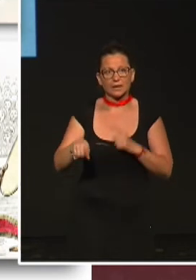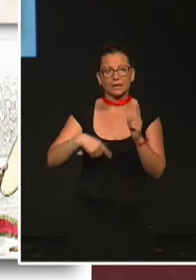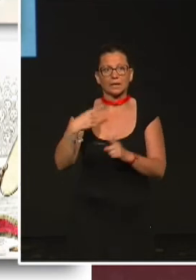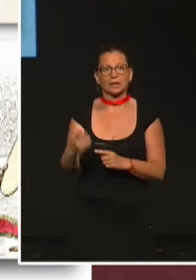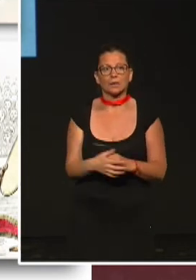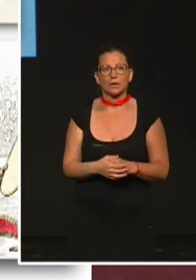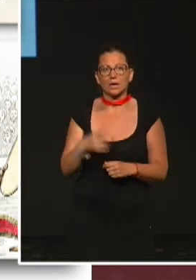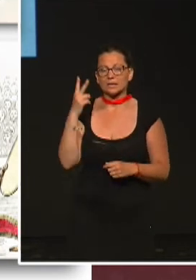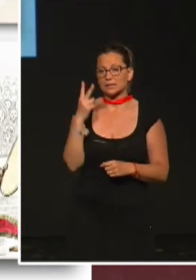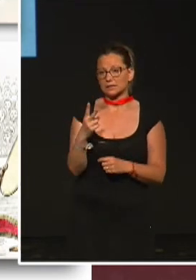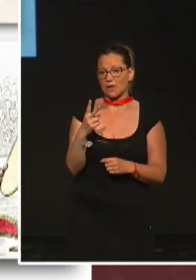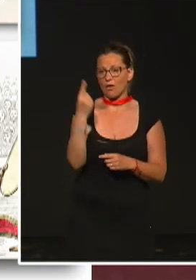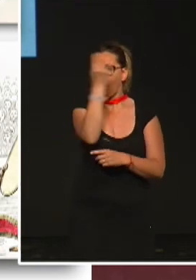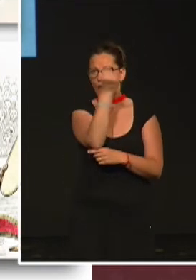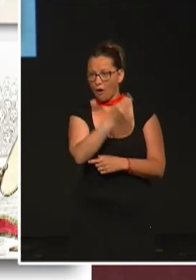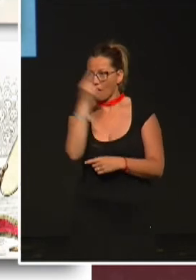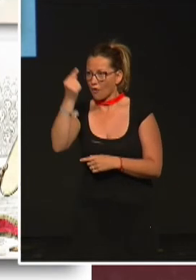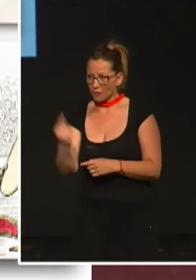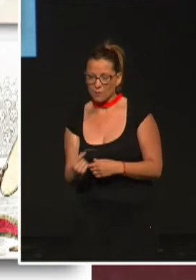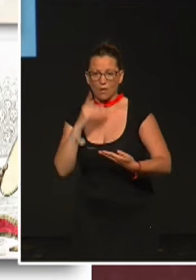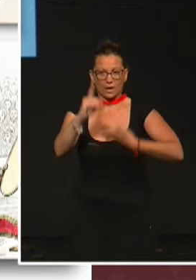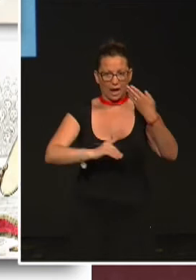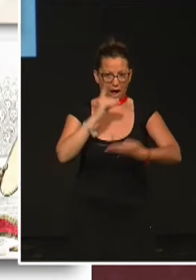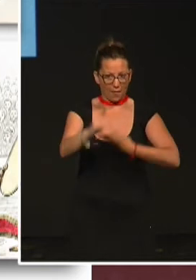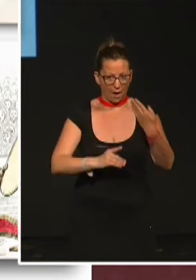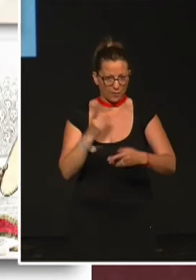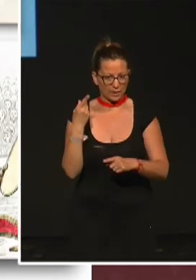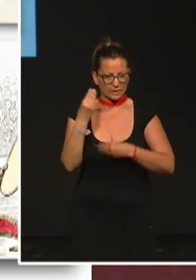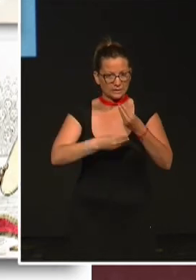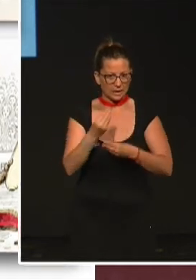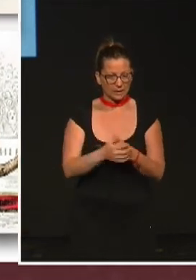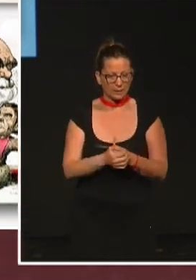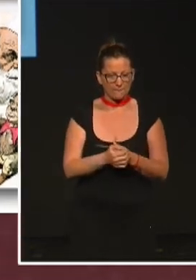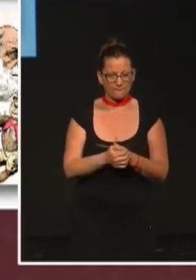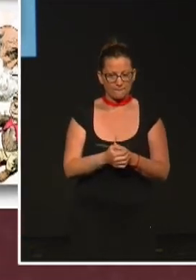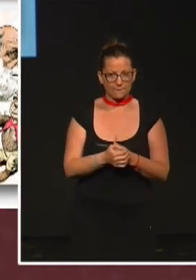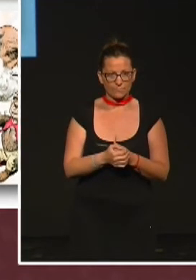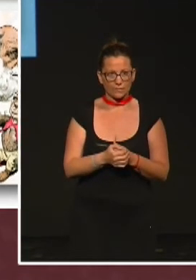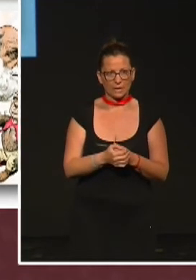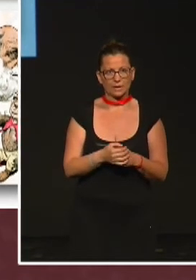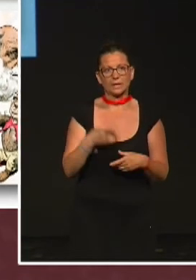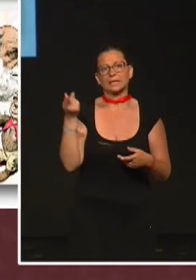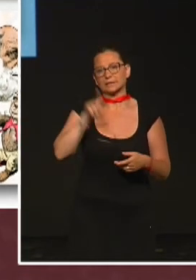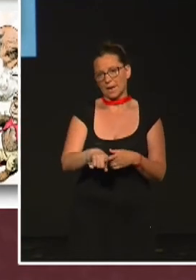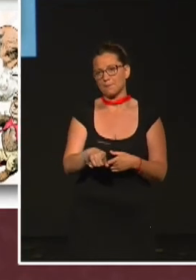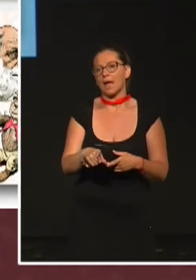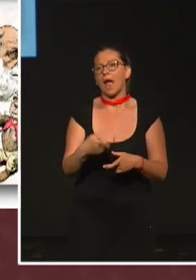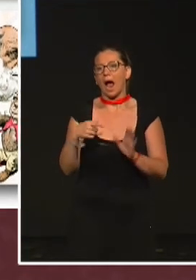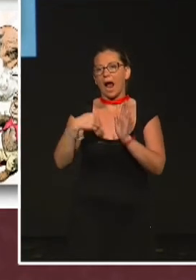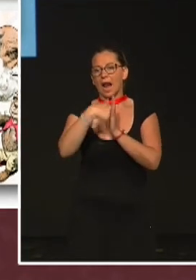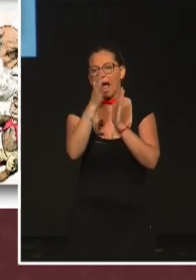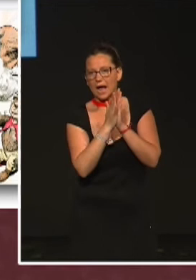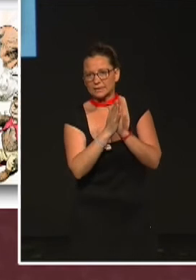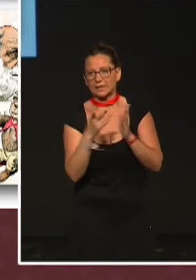todas las caricaturas que le hicieron a Darwin en su momento cuando expuso su teoría de la evolución y mención especial a etiqueta de Ani del Mono, que también